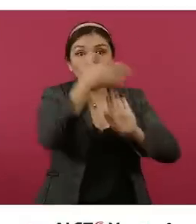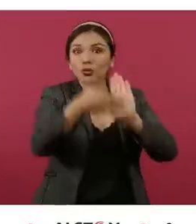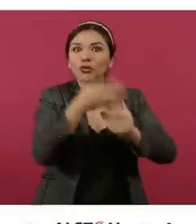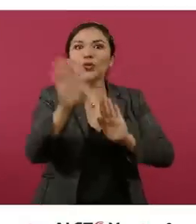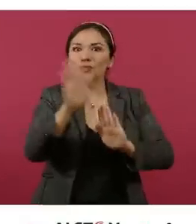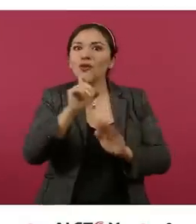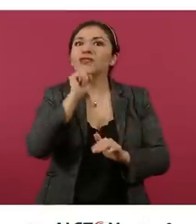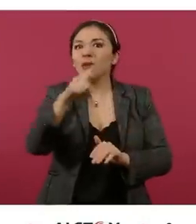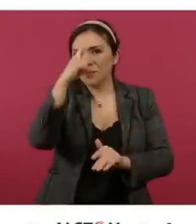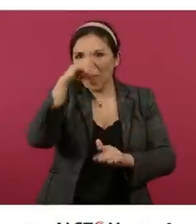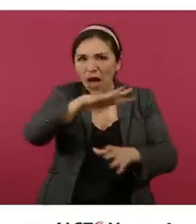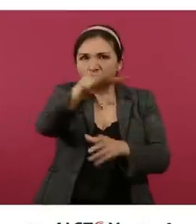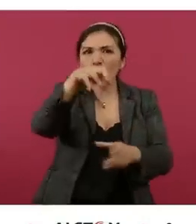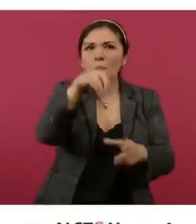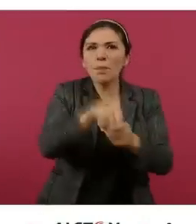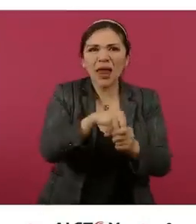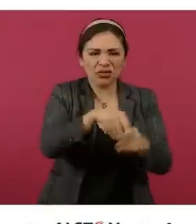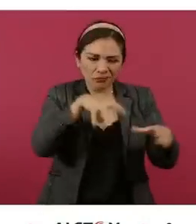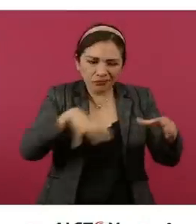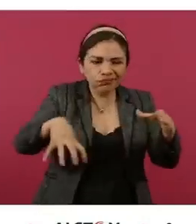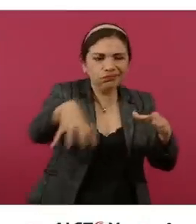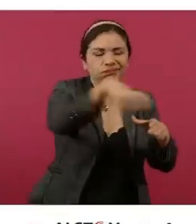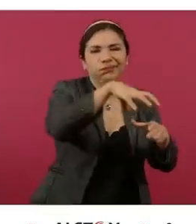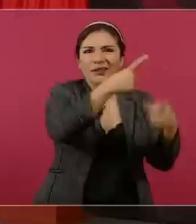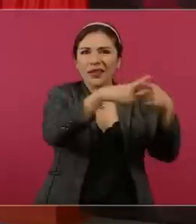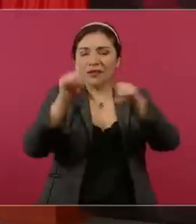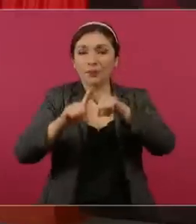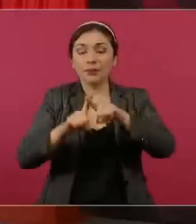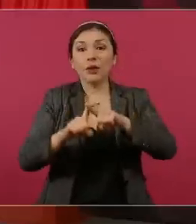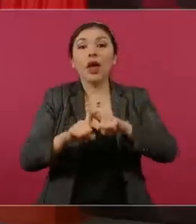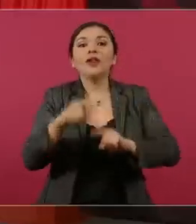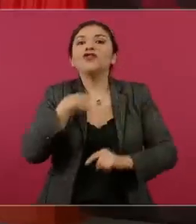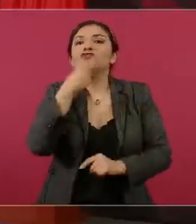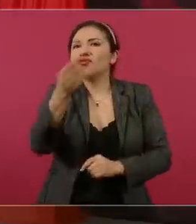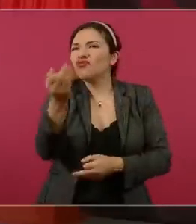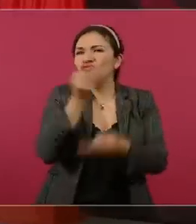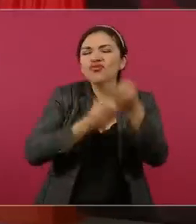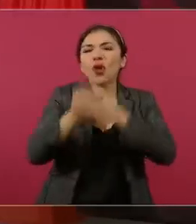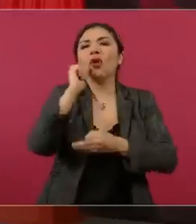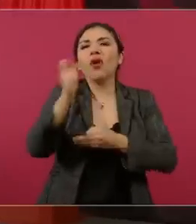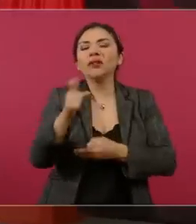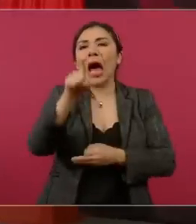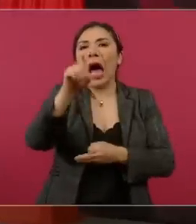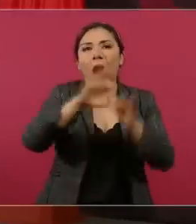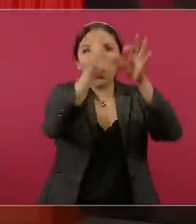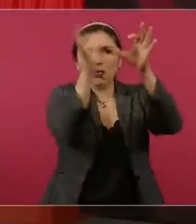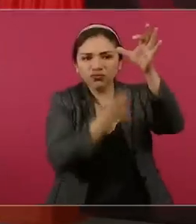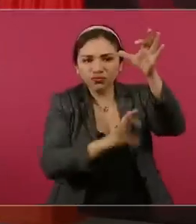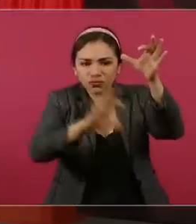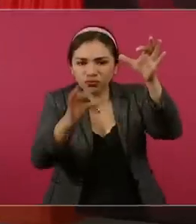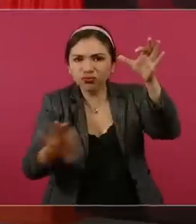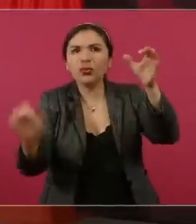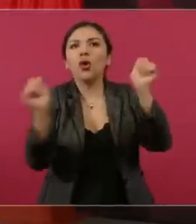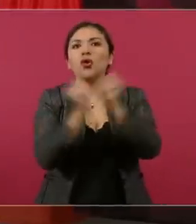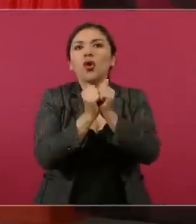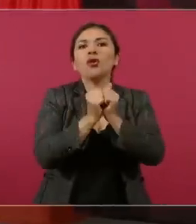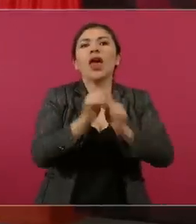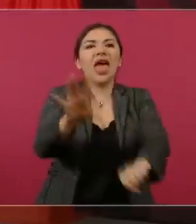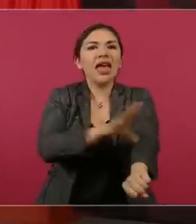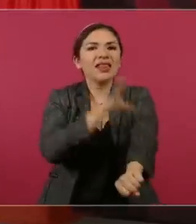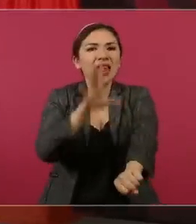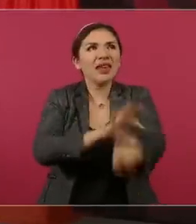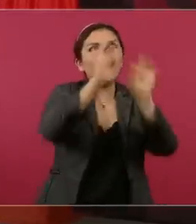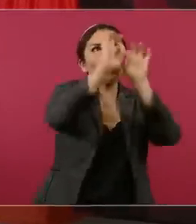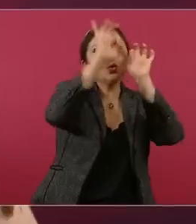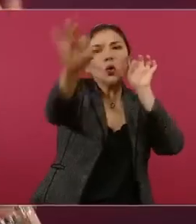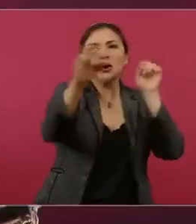sino en la integración de absolutamente todo. Cuando hablamos de todo, hablamos desde los ductos, los ductos que llevan agua, que llevan energía,